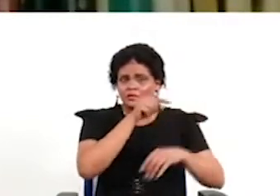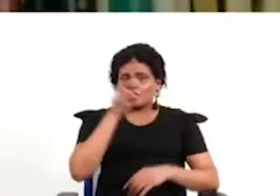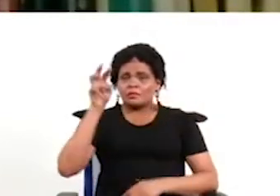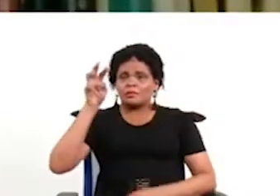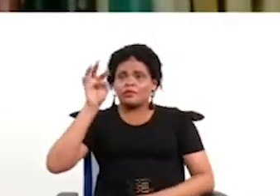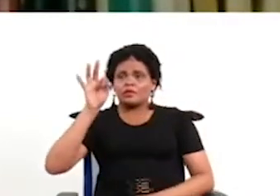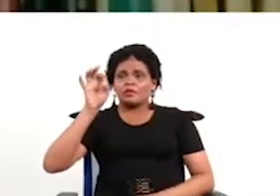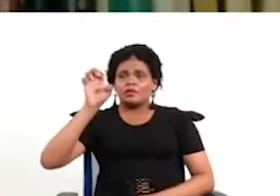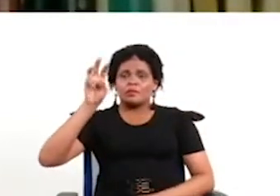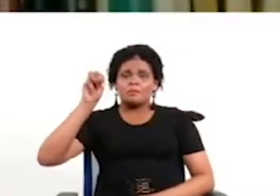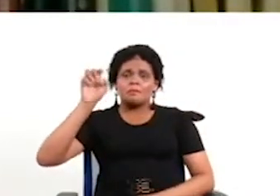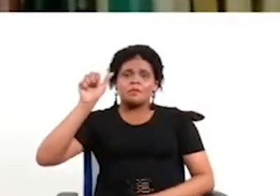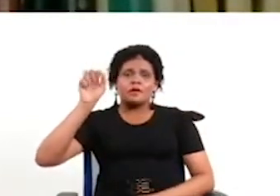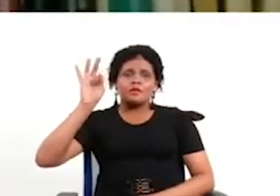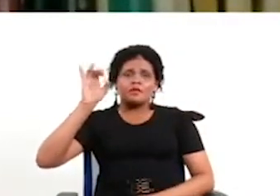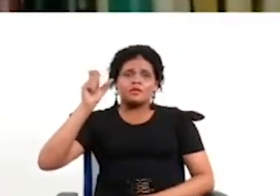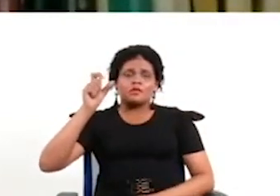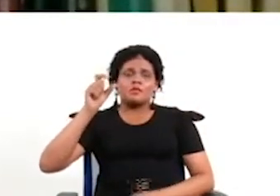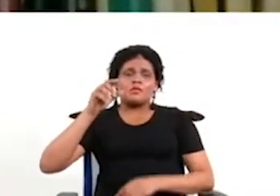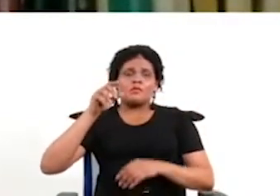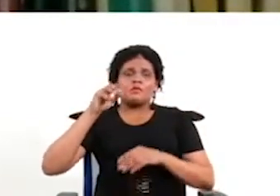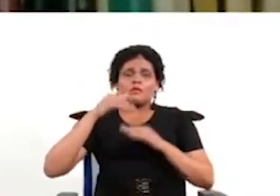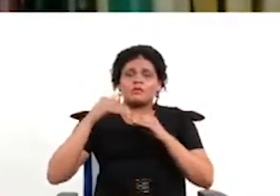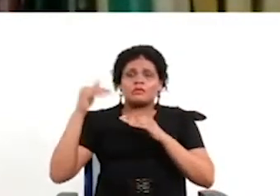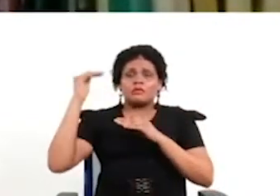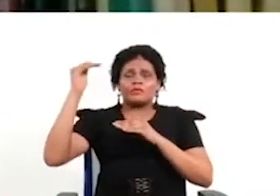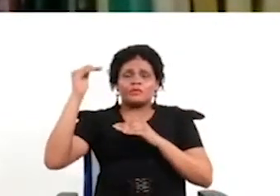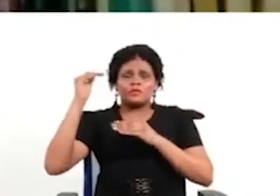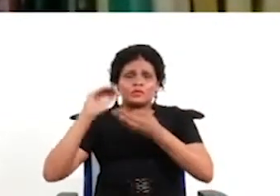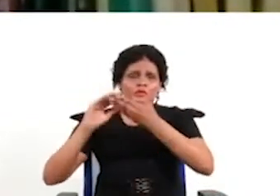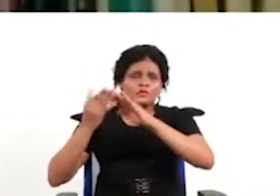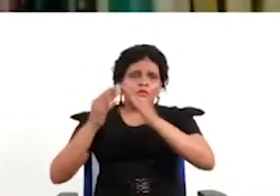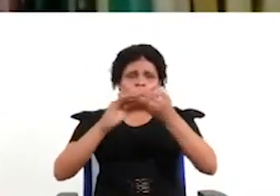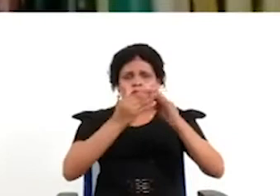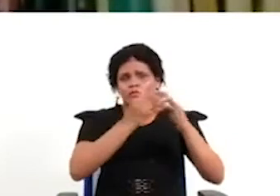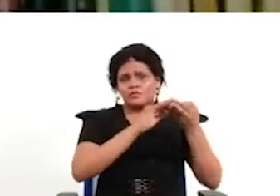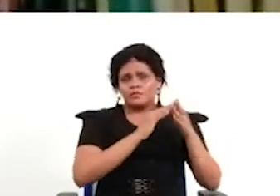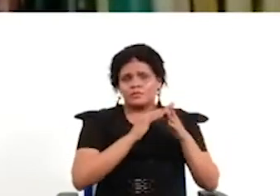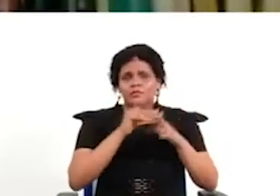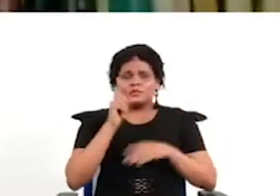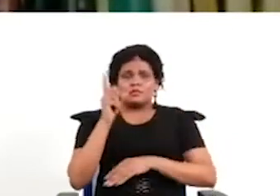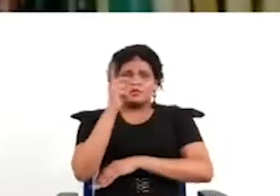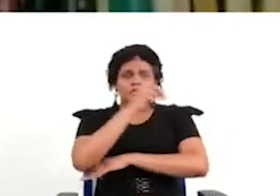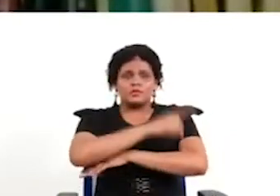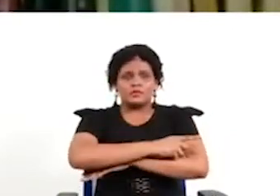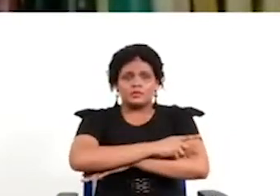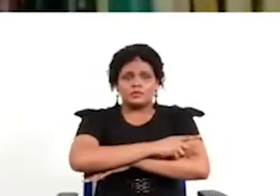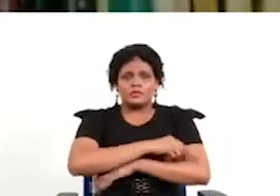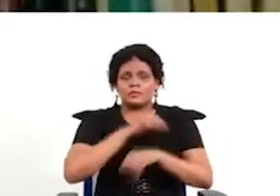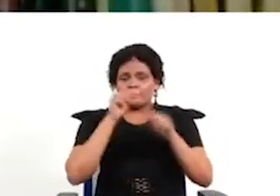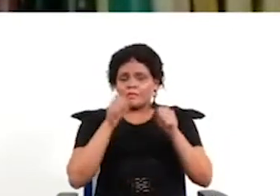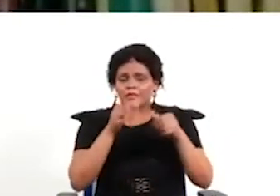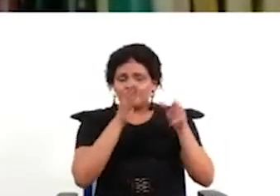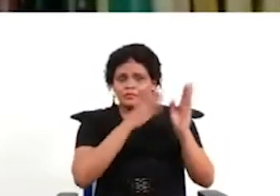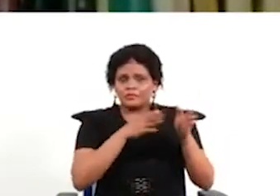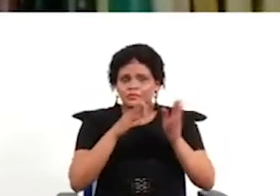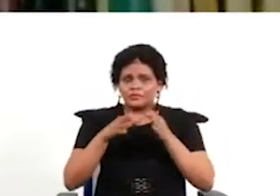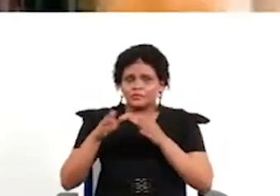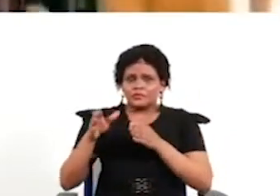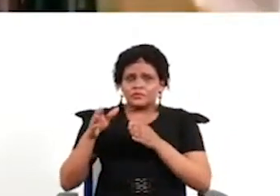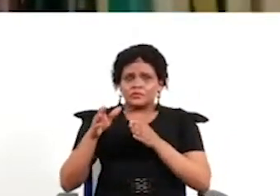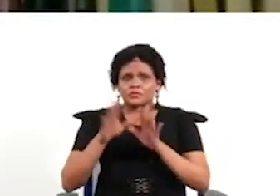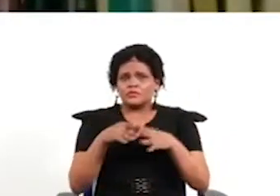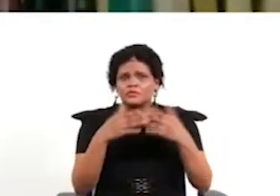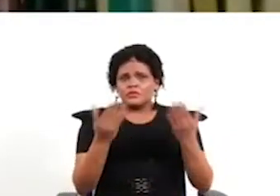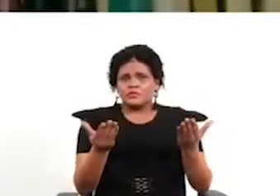consideración de la ciudadanía dando una hora o un día entonces si no hay un procedimiento de educación previa